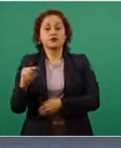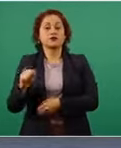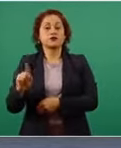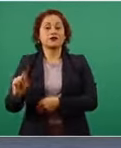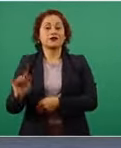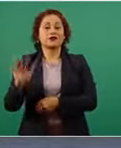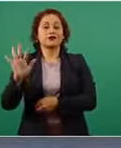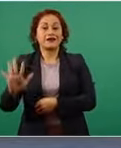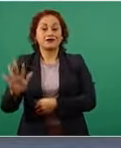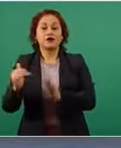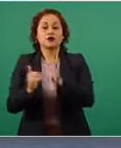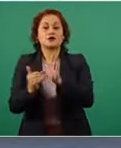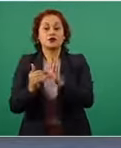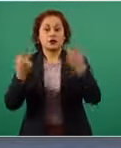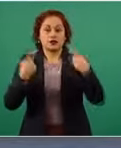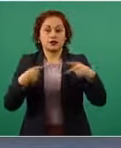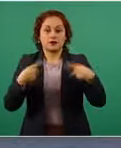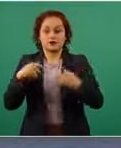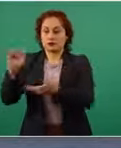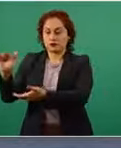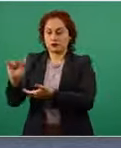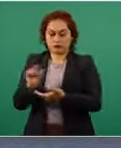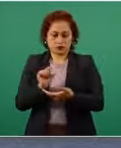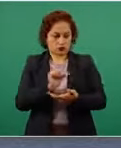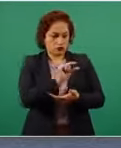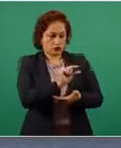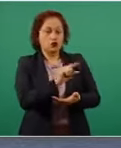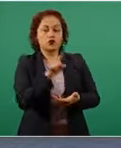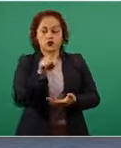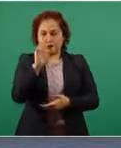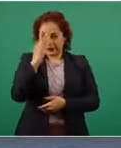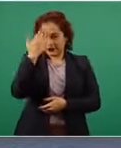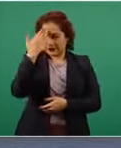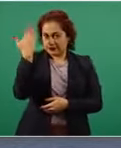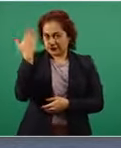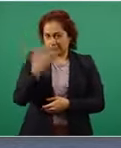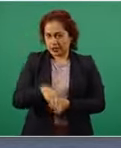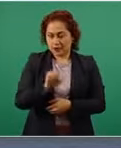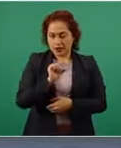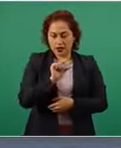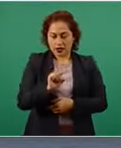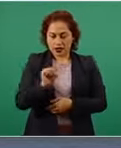millones de personas. Recuerden que las dosis, por lo general, son dos.